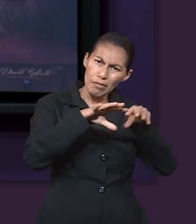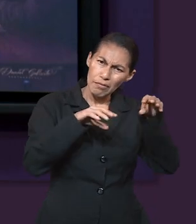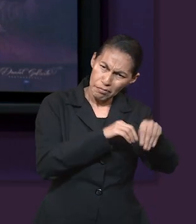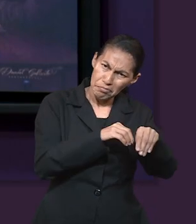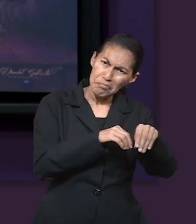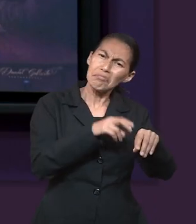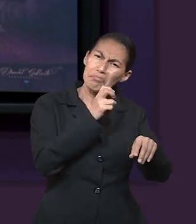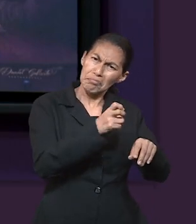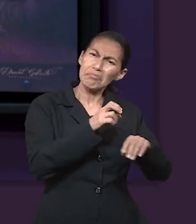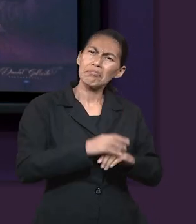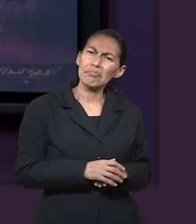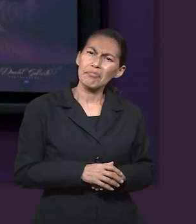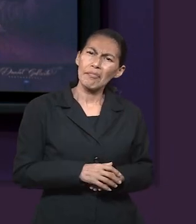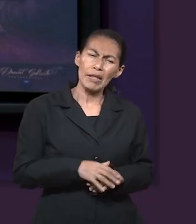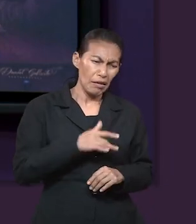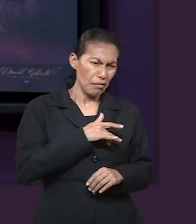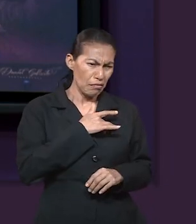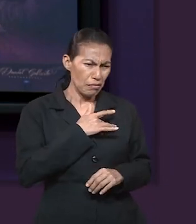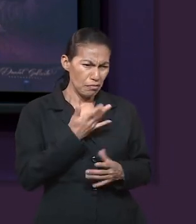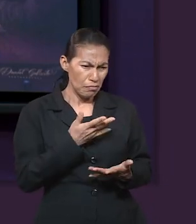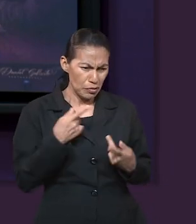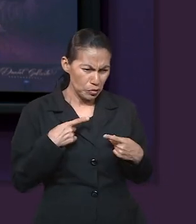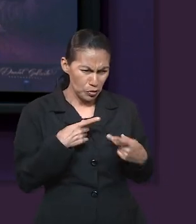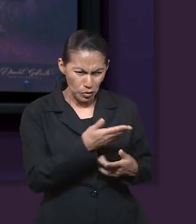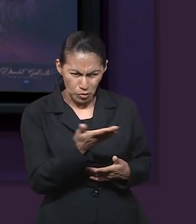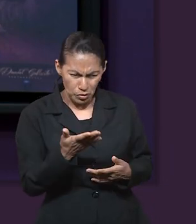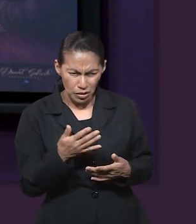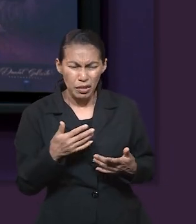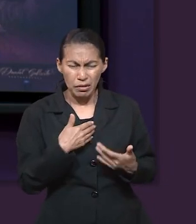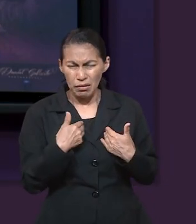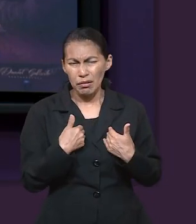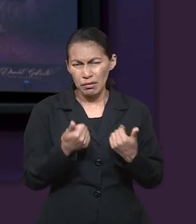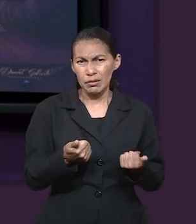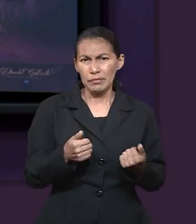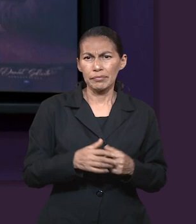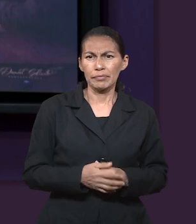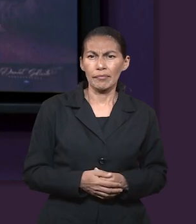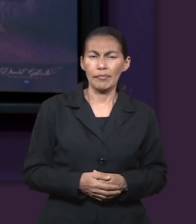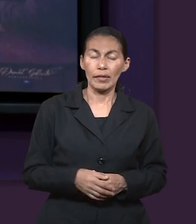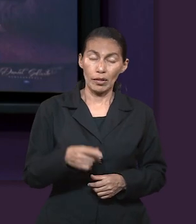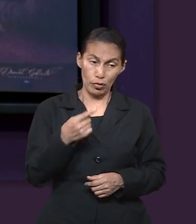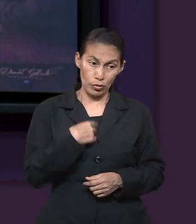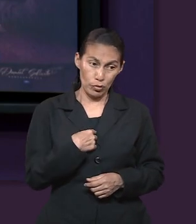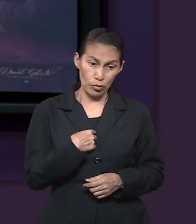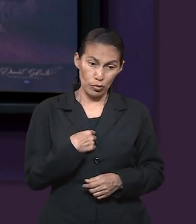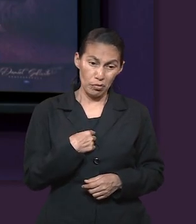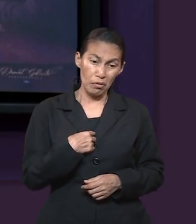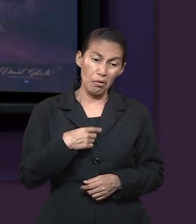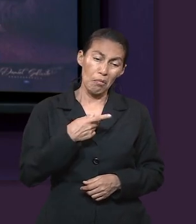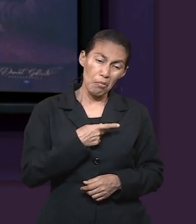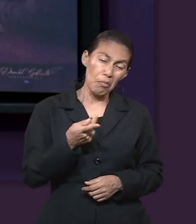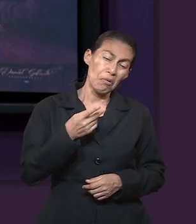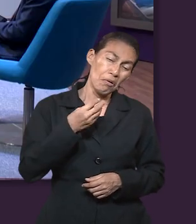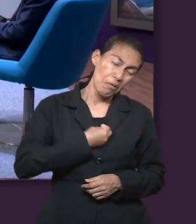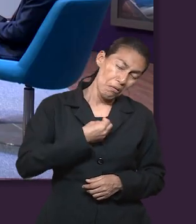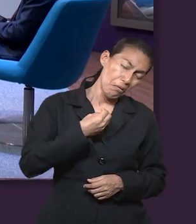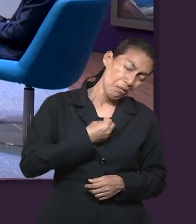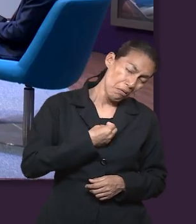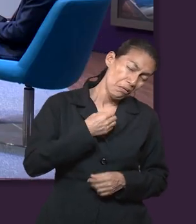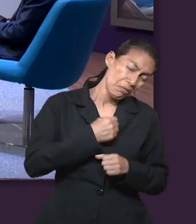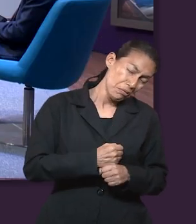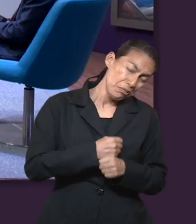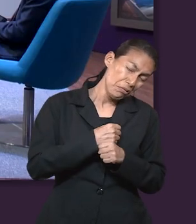y es una forma también de nosotros salir adelante y no caer en la autocompasión, como mencionó el pastor Nelson.